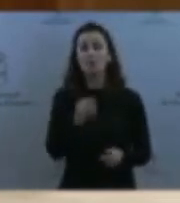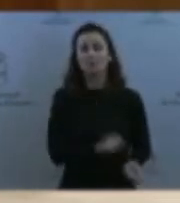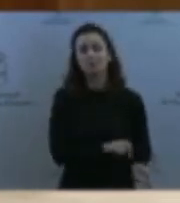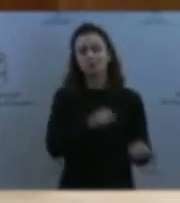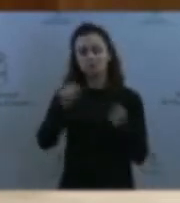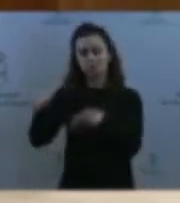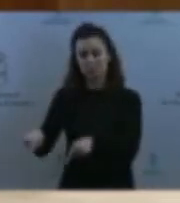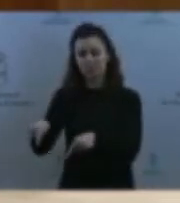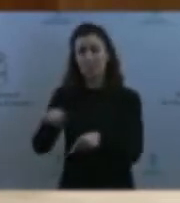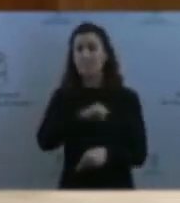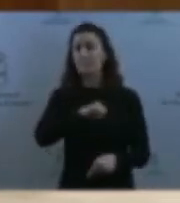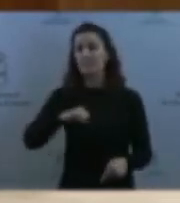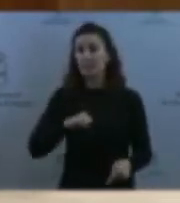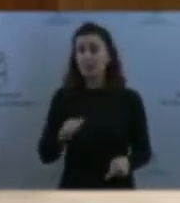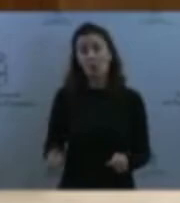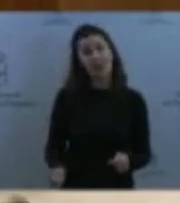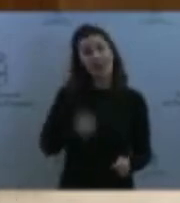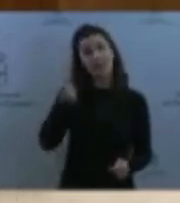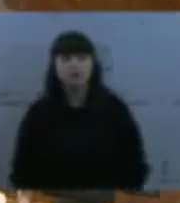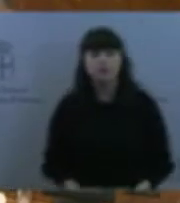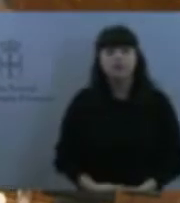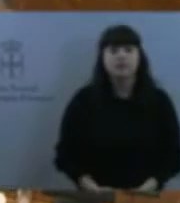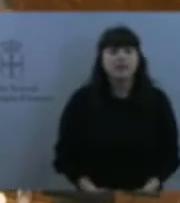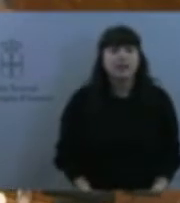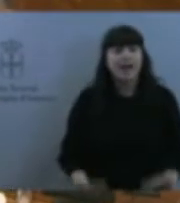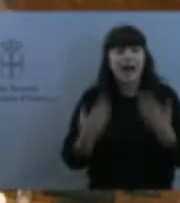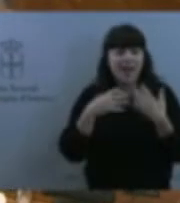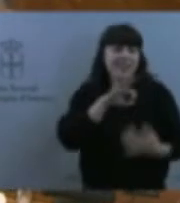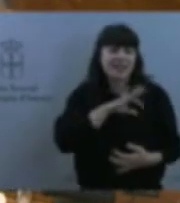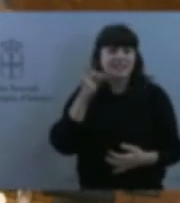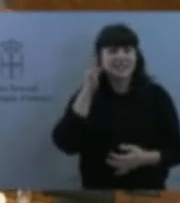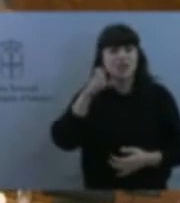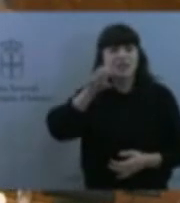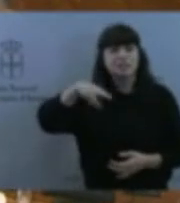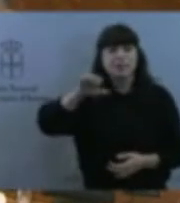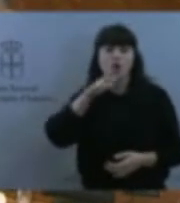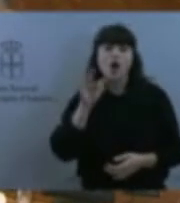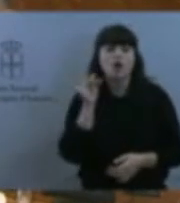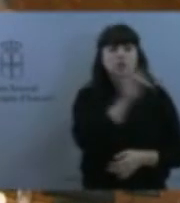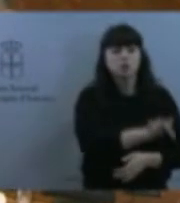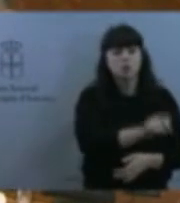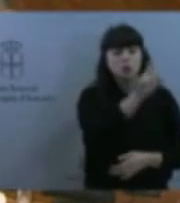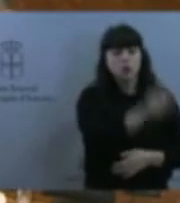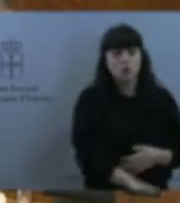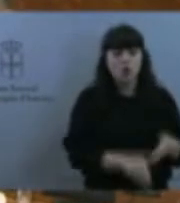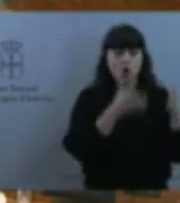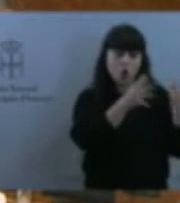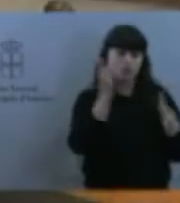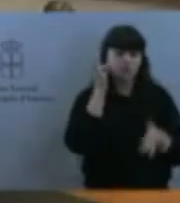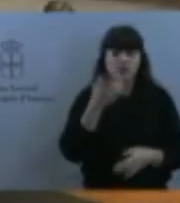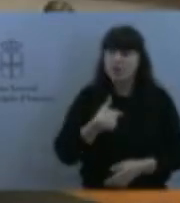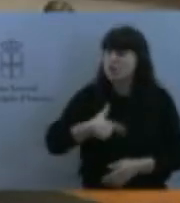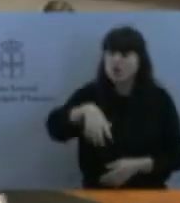o fue causa? Muchas gracias. Sí, no le entendí muy bien la última